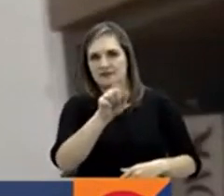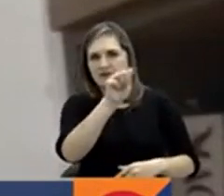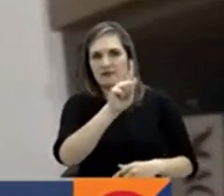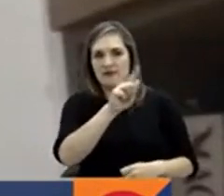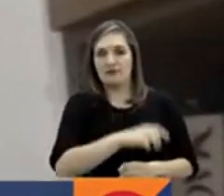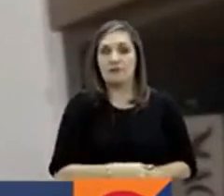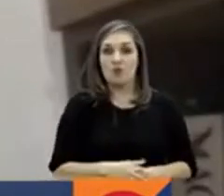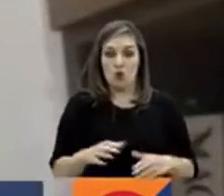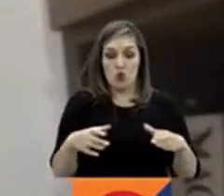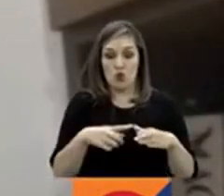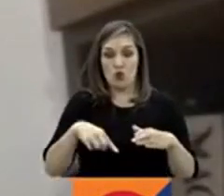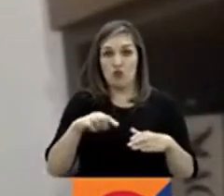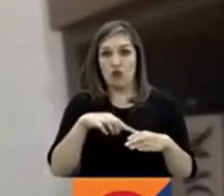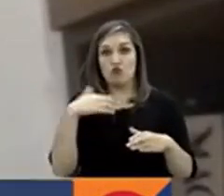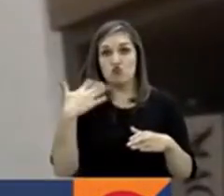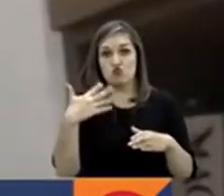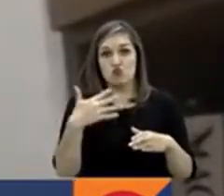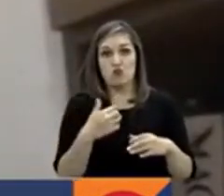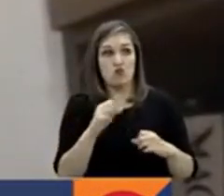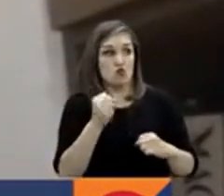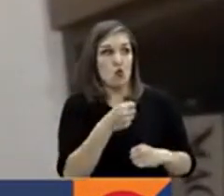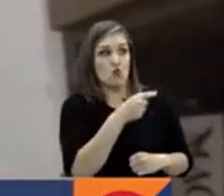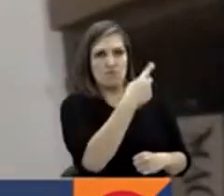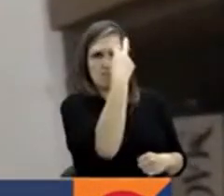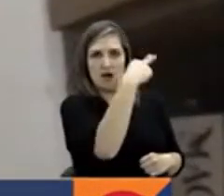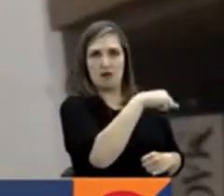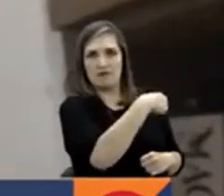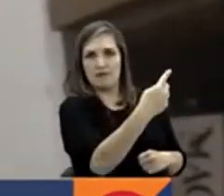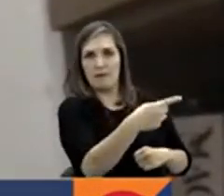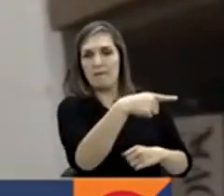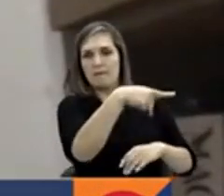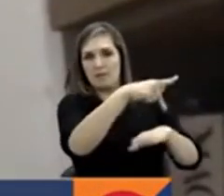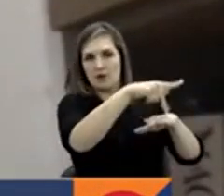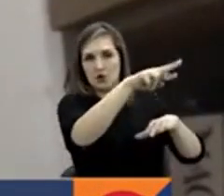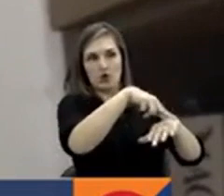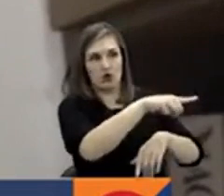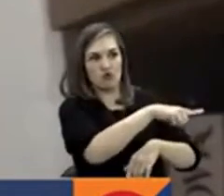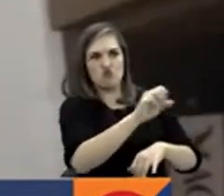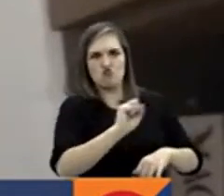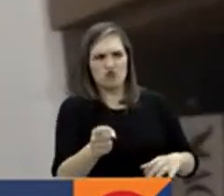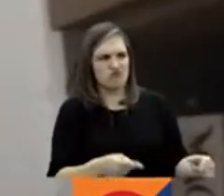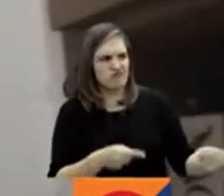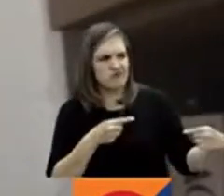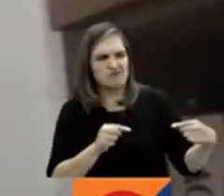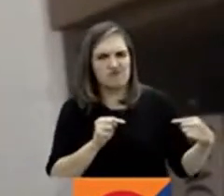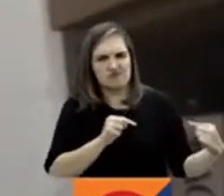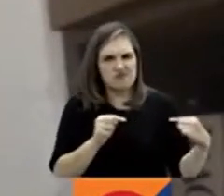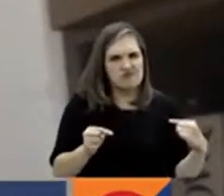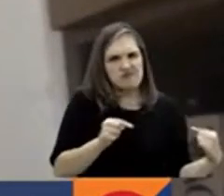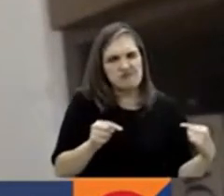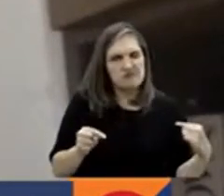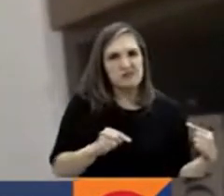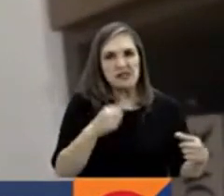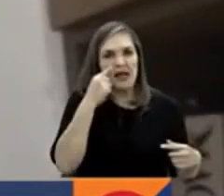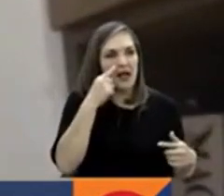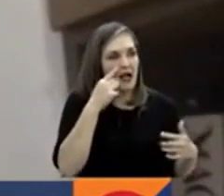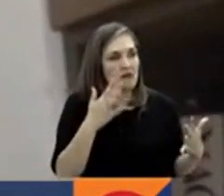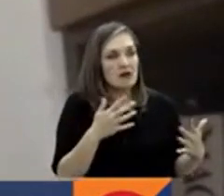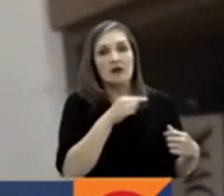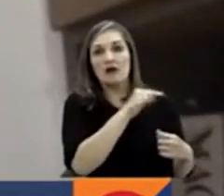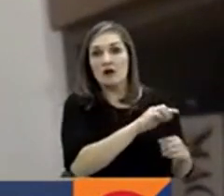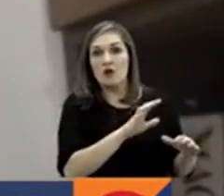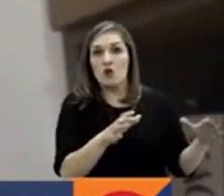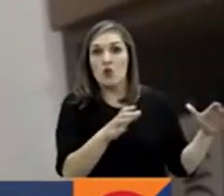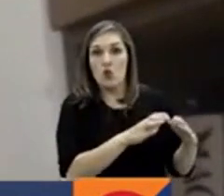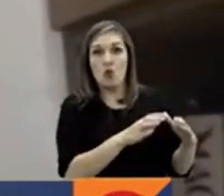selecciones top del continente, que van a ser partidos altamente disputados y que nos dan la